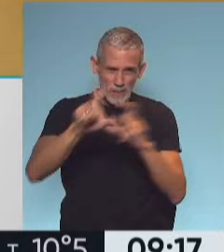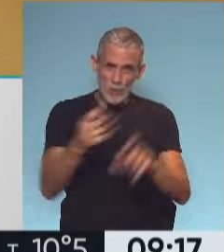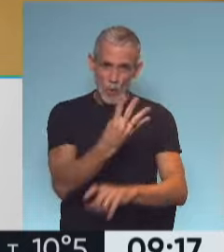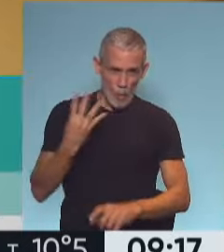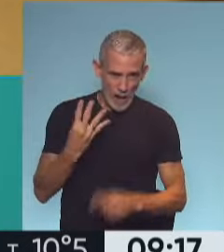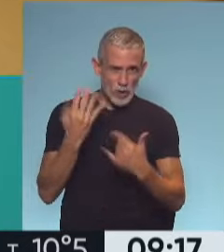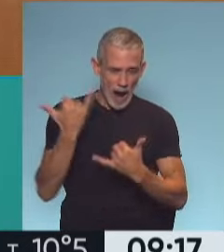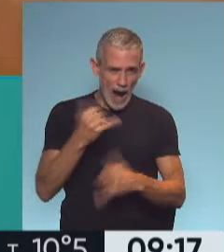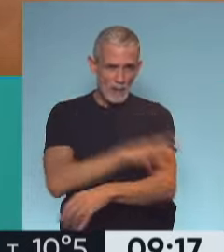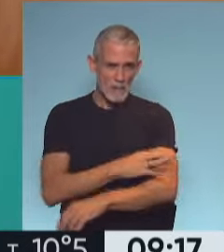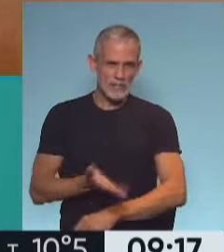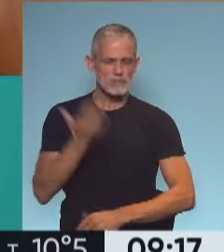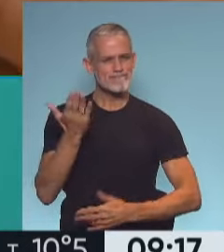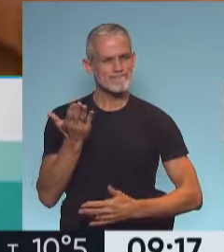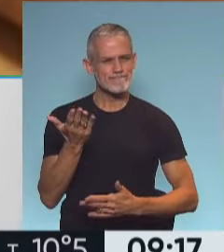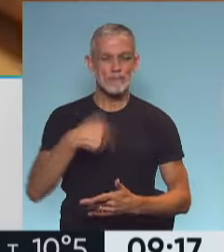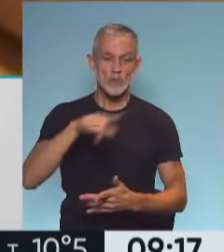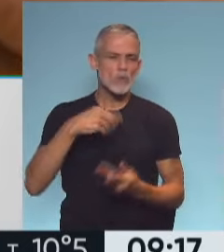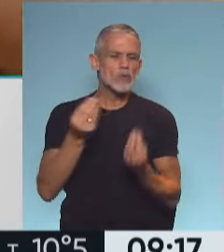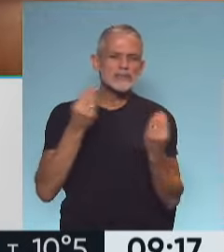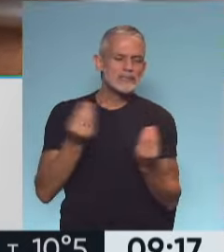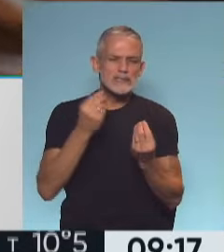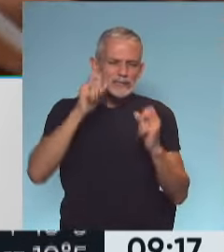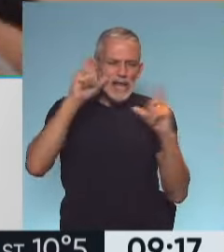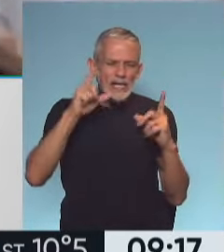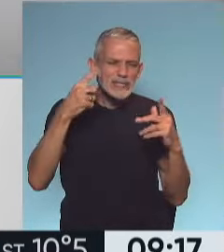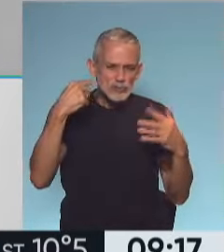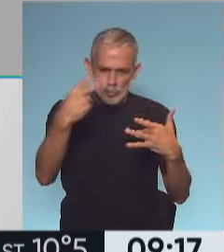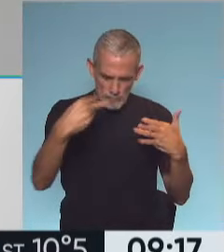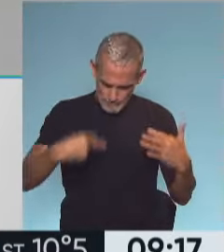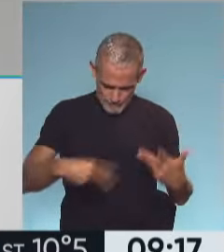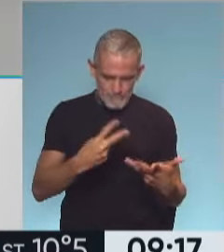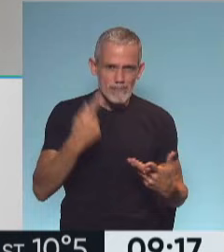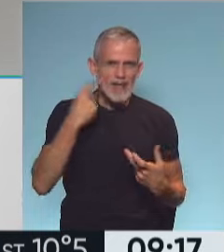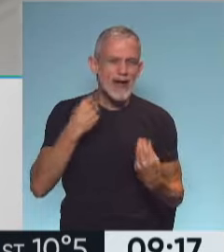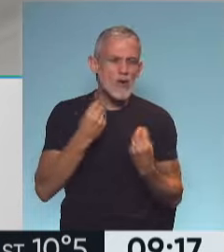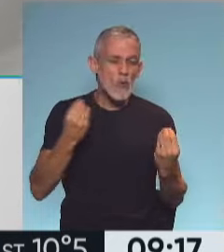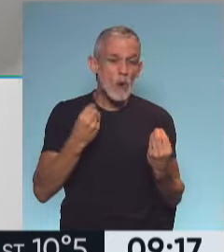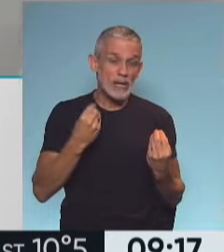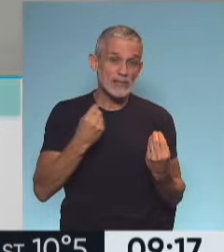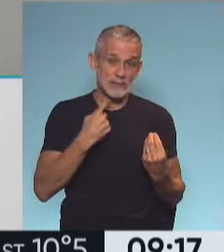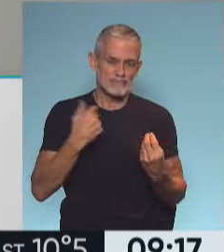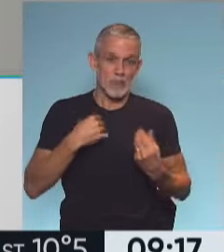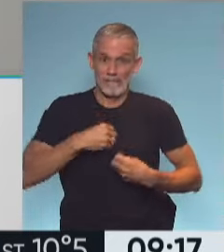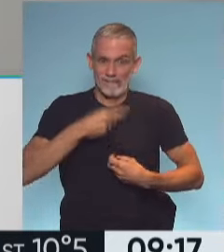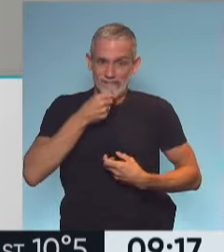alto. Ahora, ¿qué podemos hacer? ¿O a qué tenemos que estar atentos para darnos cuenta, quizás, como es asintomático, de qué es